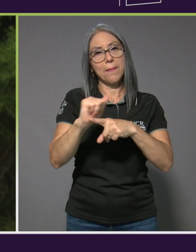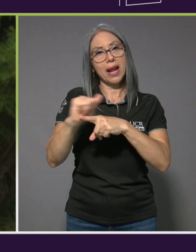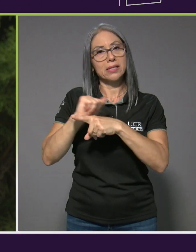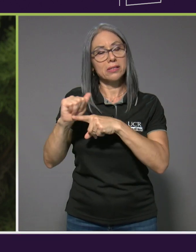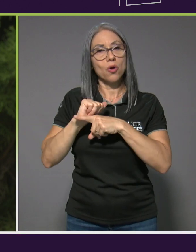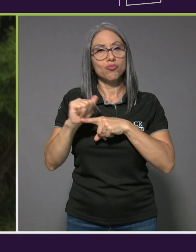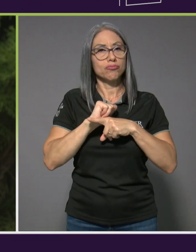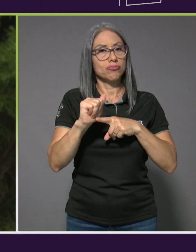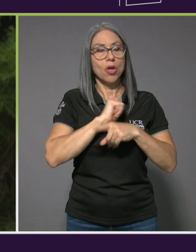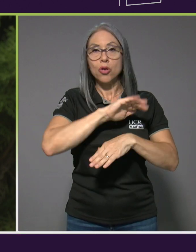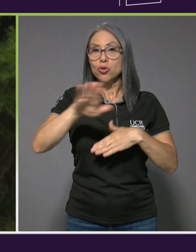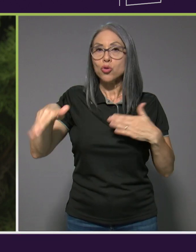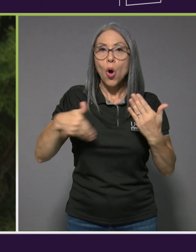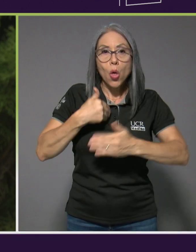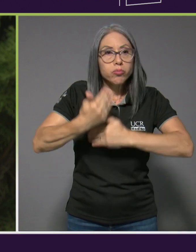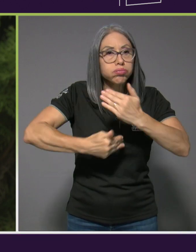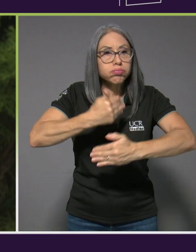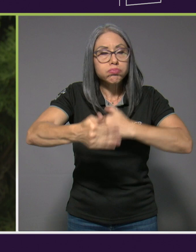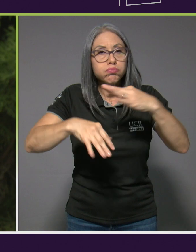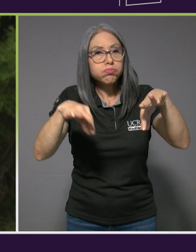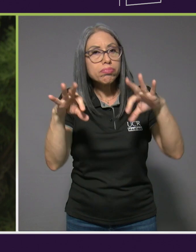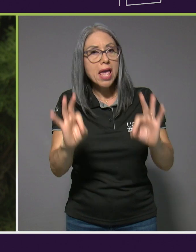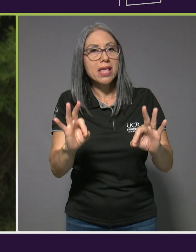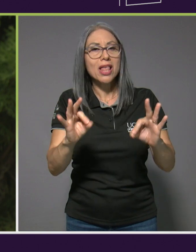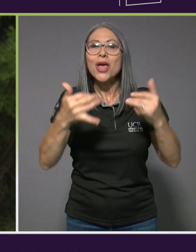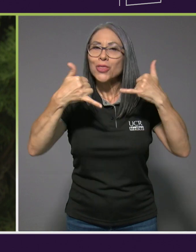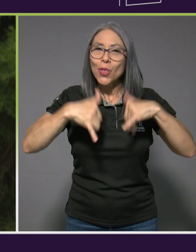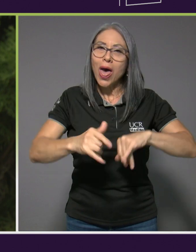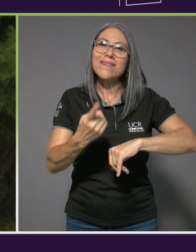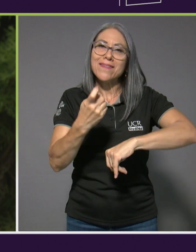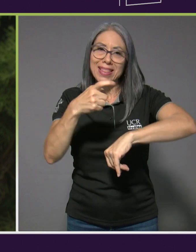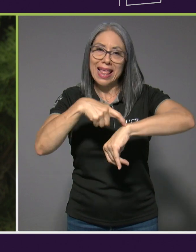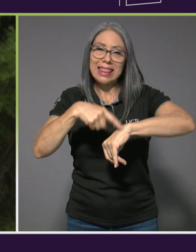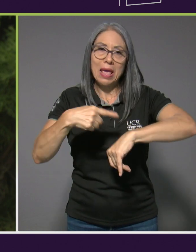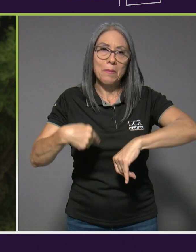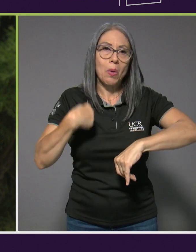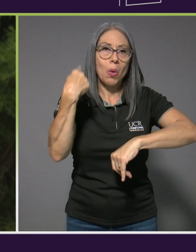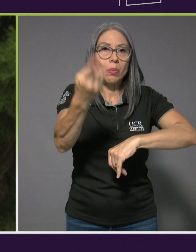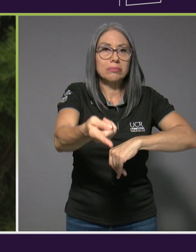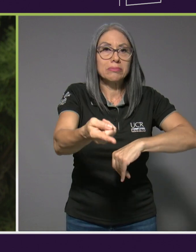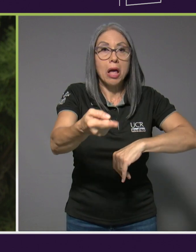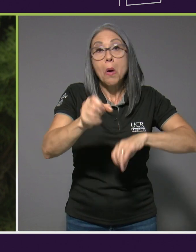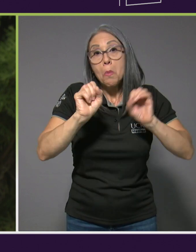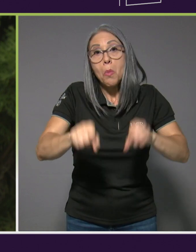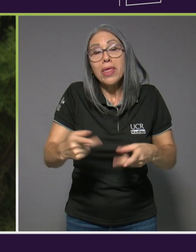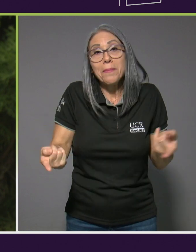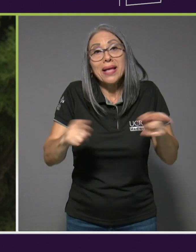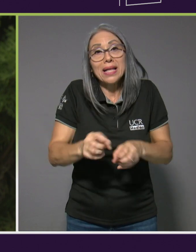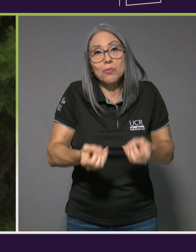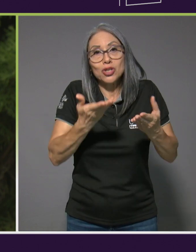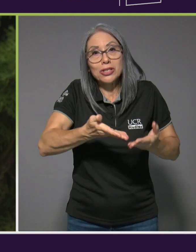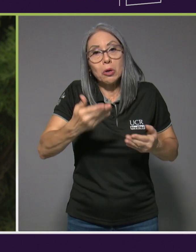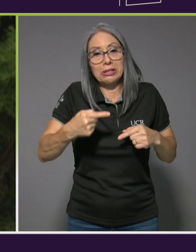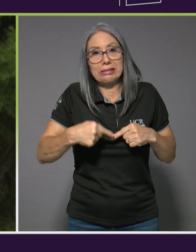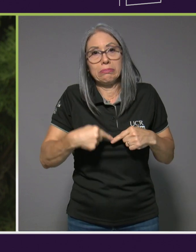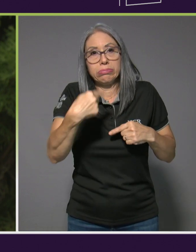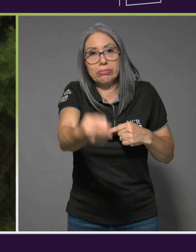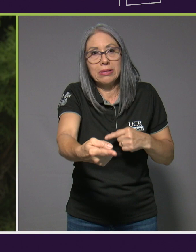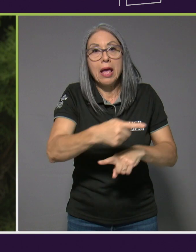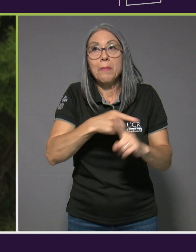todo marcha bien, todavía falta tiempo, de aquí a allá pueden pasar muchas cosas, pero Dios quiera que